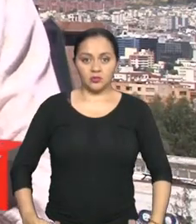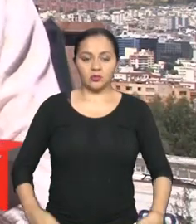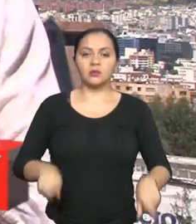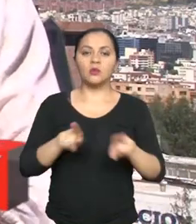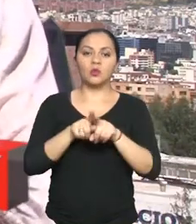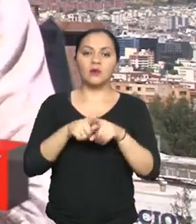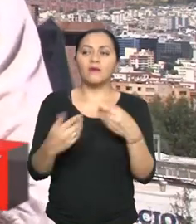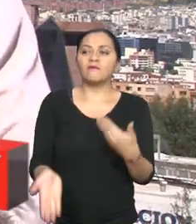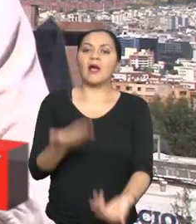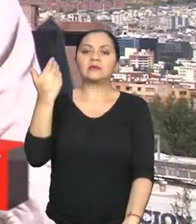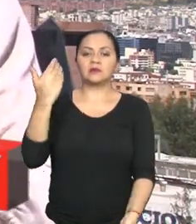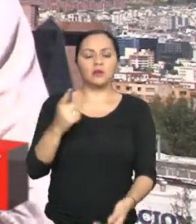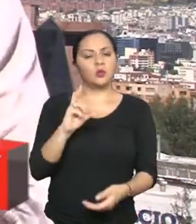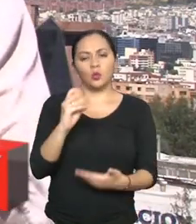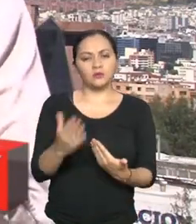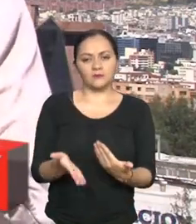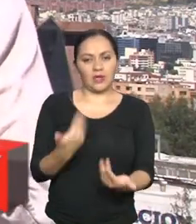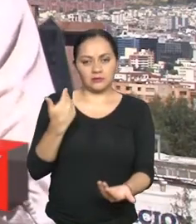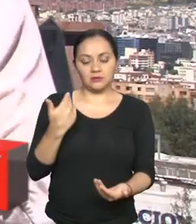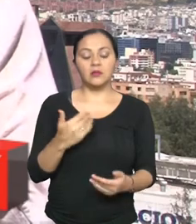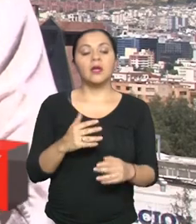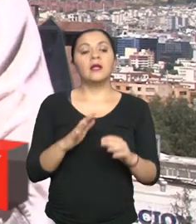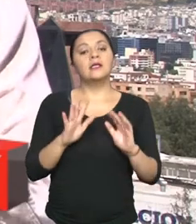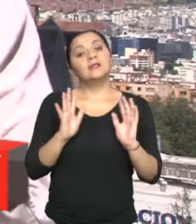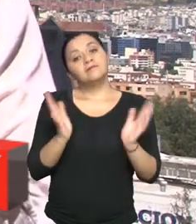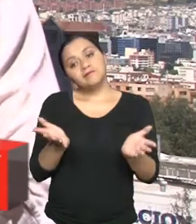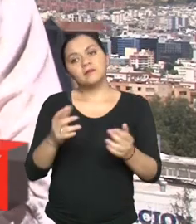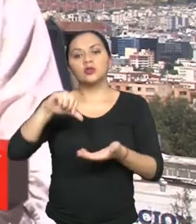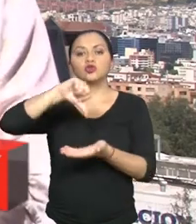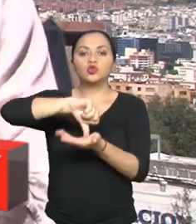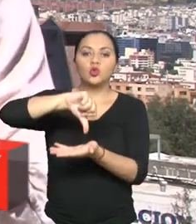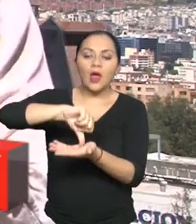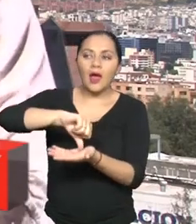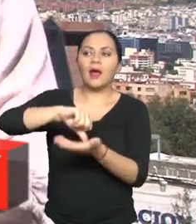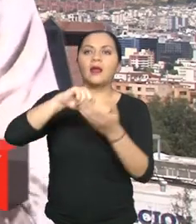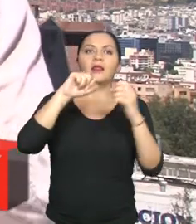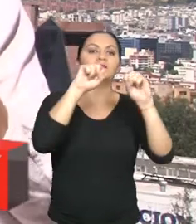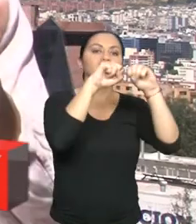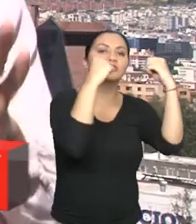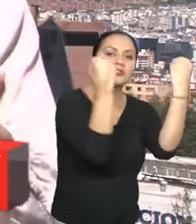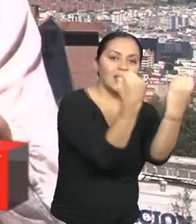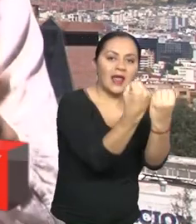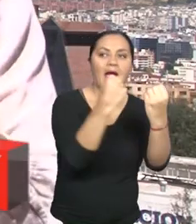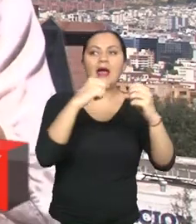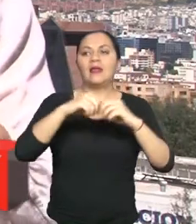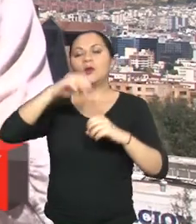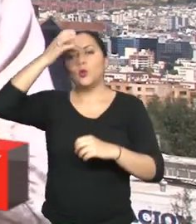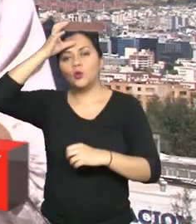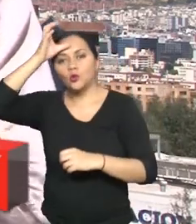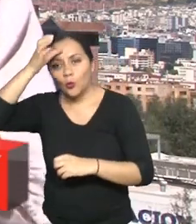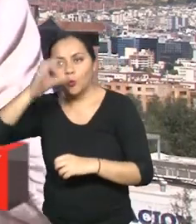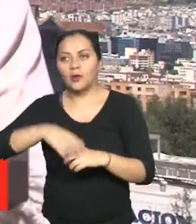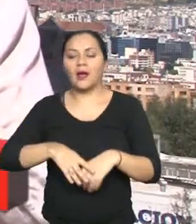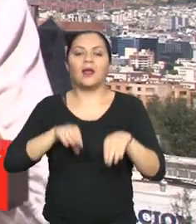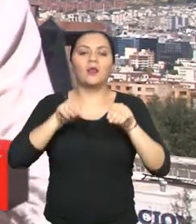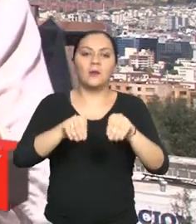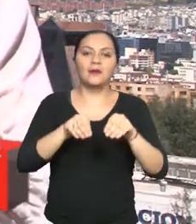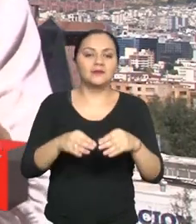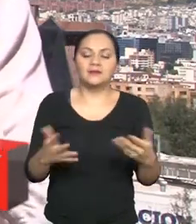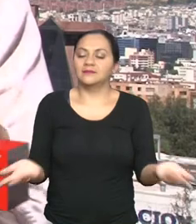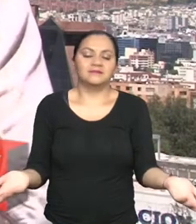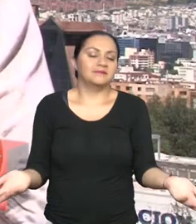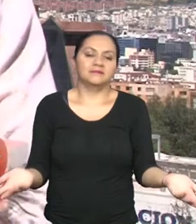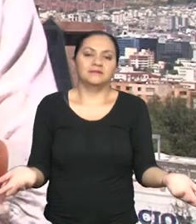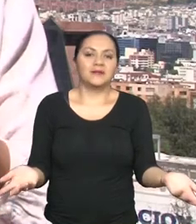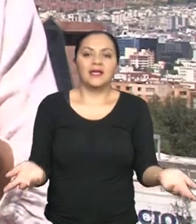es un reto fácil sin duda porque la ciudad la sociedad la cultura la educación capaz y no están